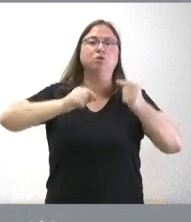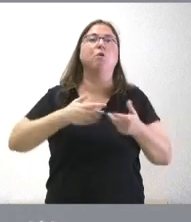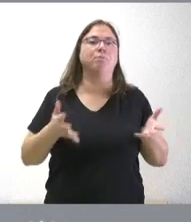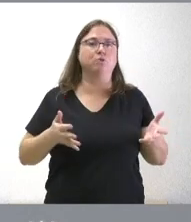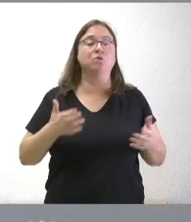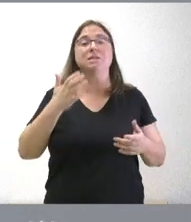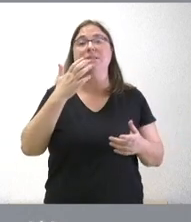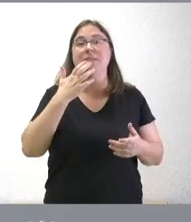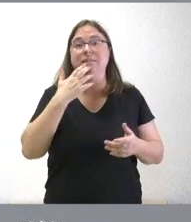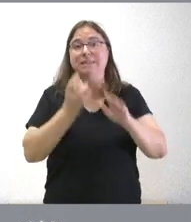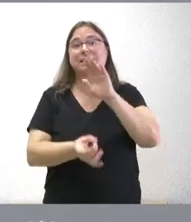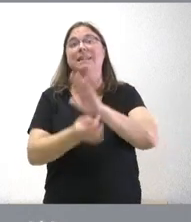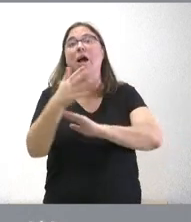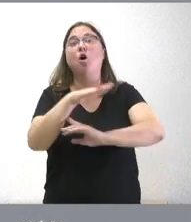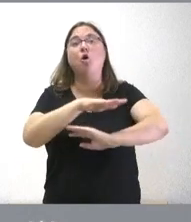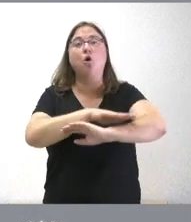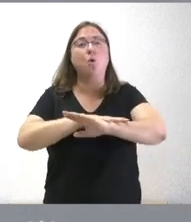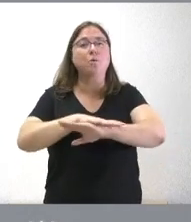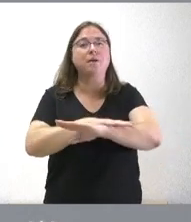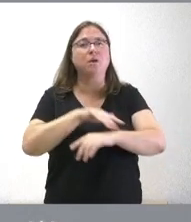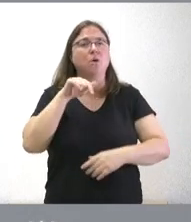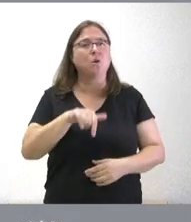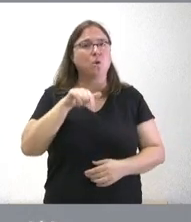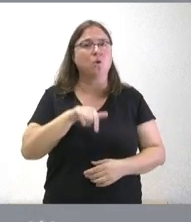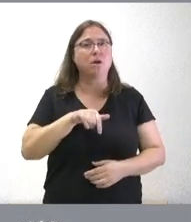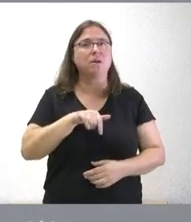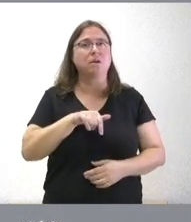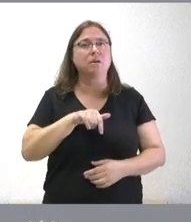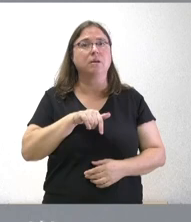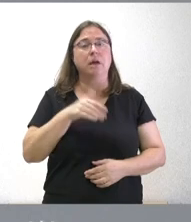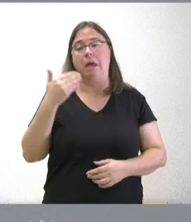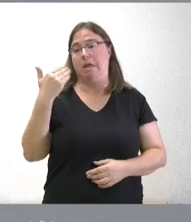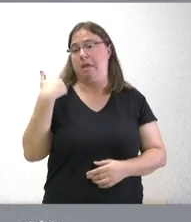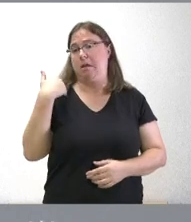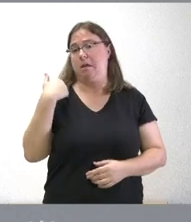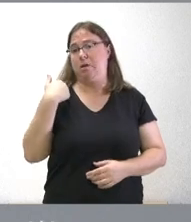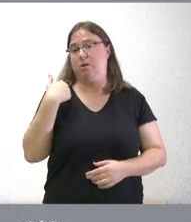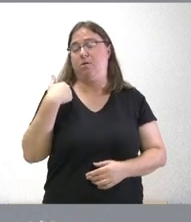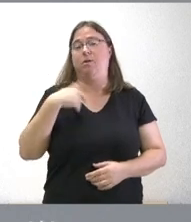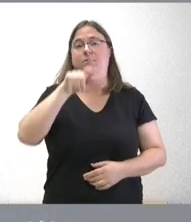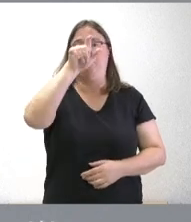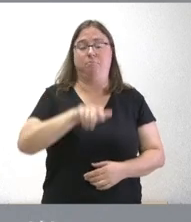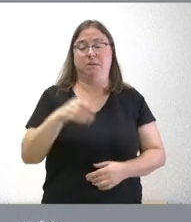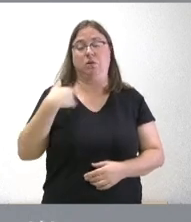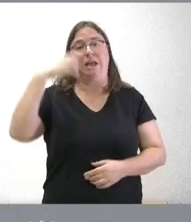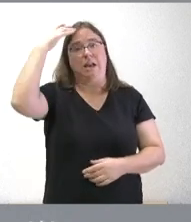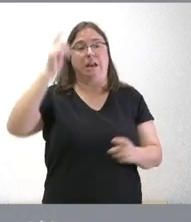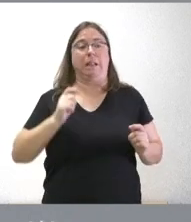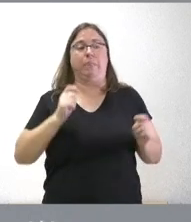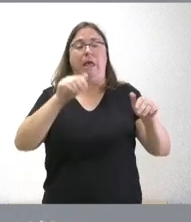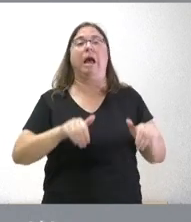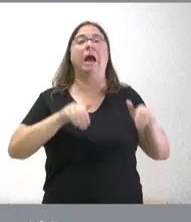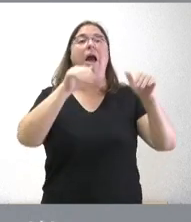sobre todo en cuanto se forme el gobierno incluso yo al que ha sido ahora designado por el rey como candidato a la investidura